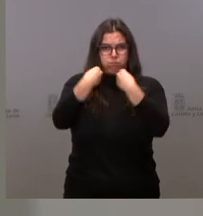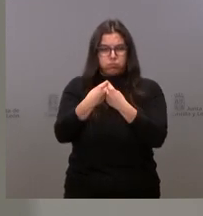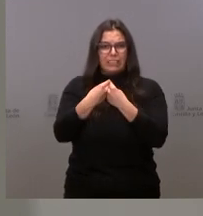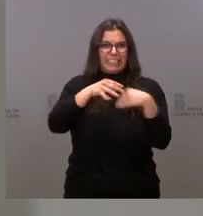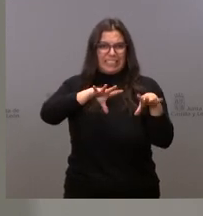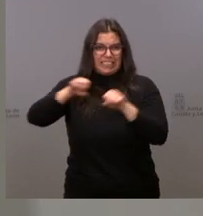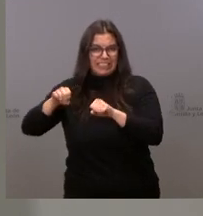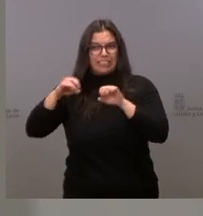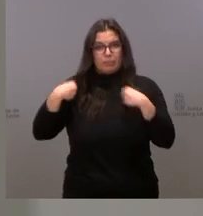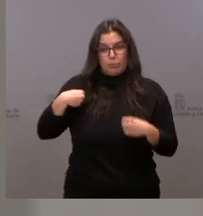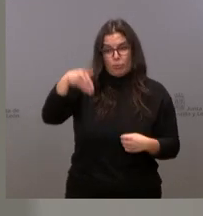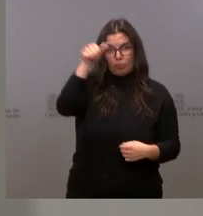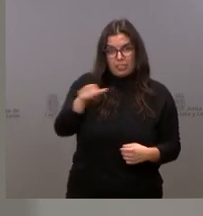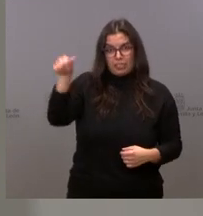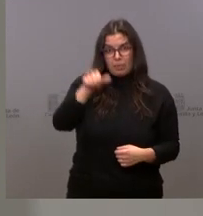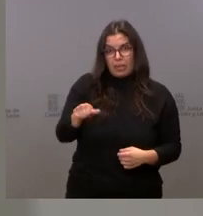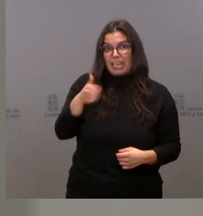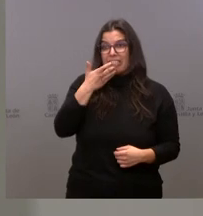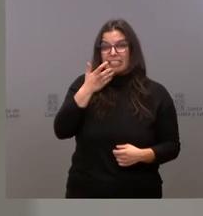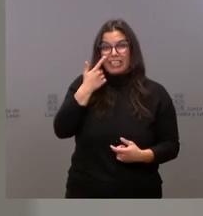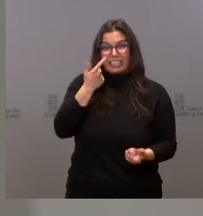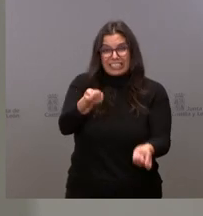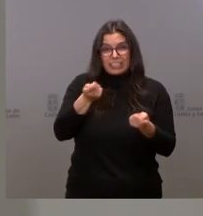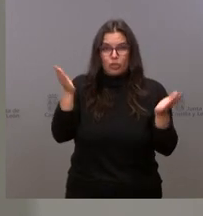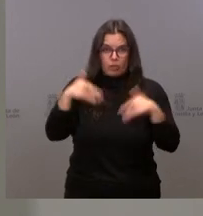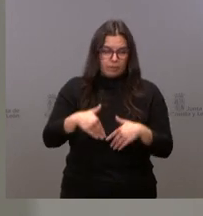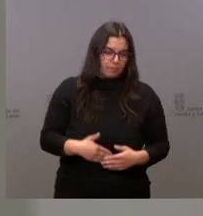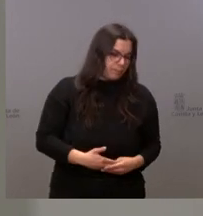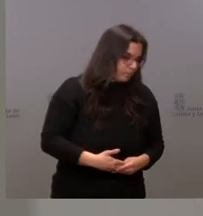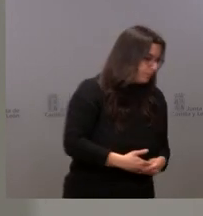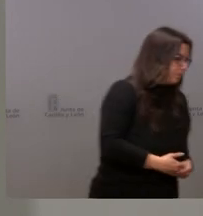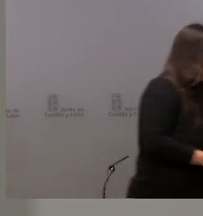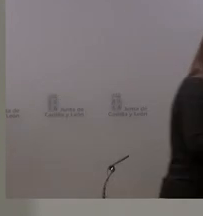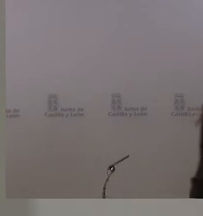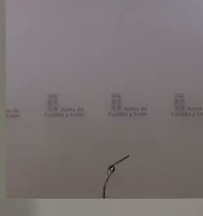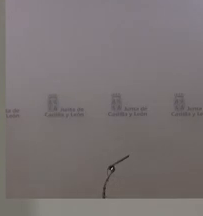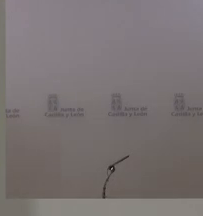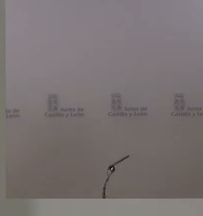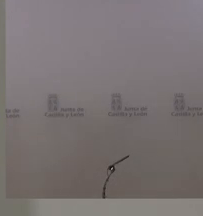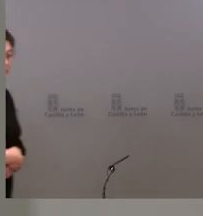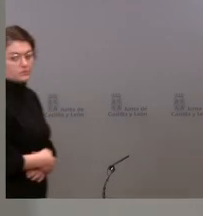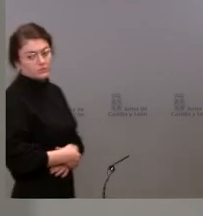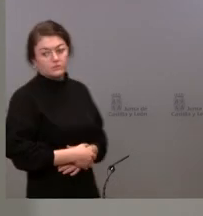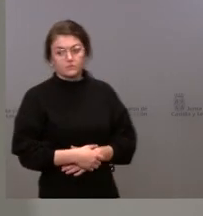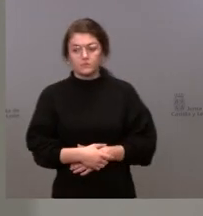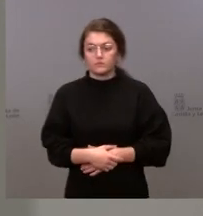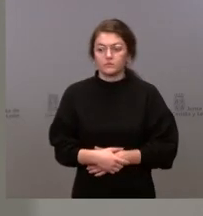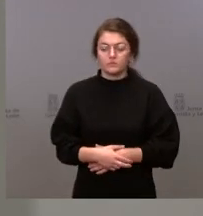en las próximas semanas si no extremamos las medidas. Insisto, la situación es